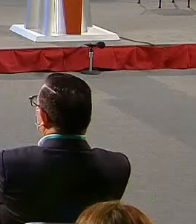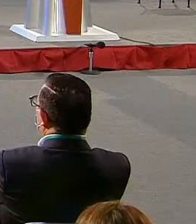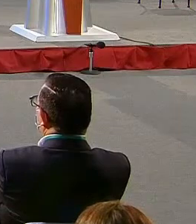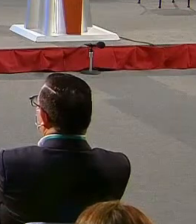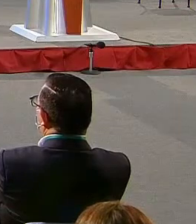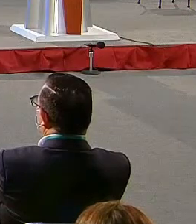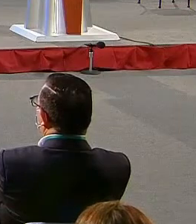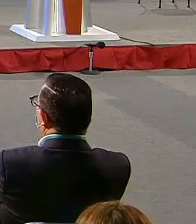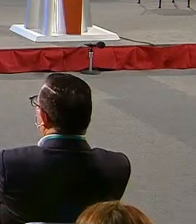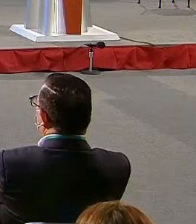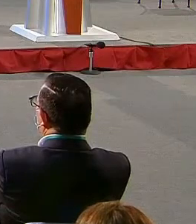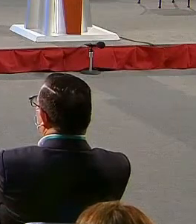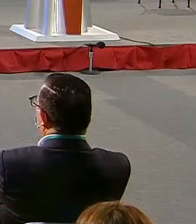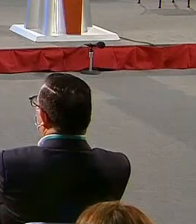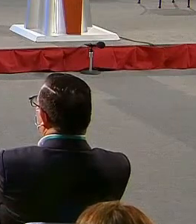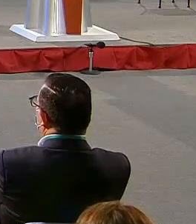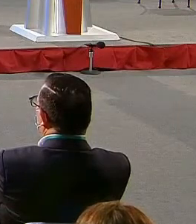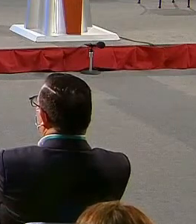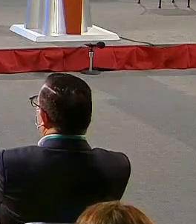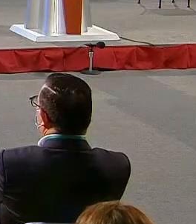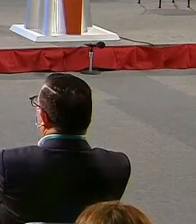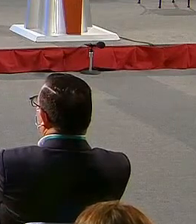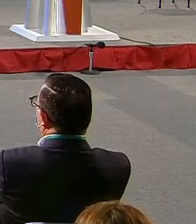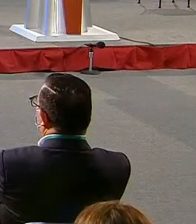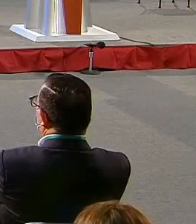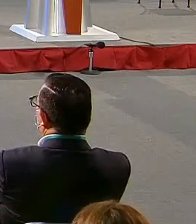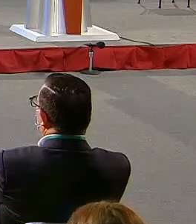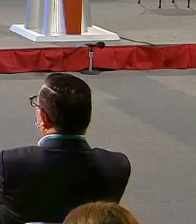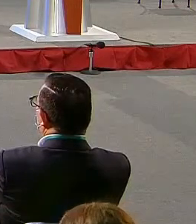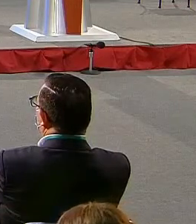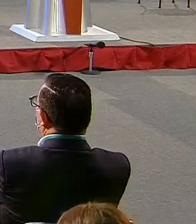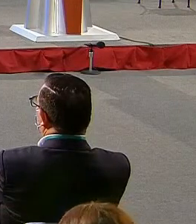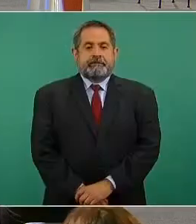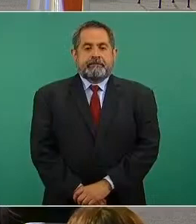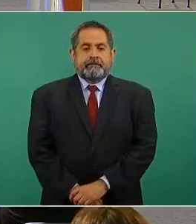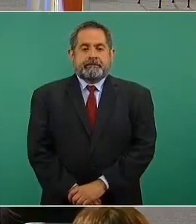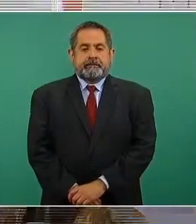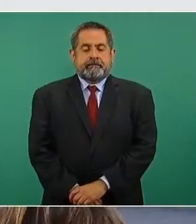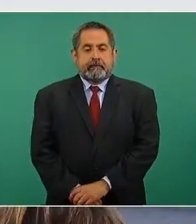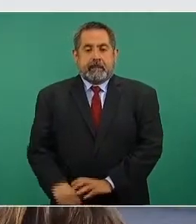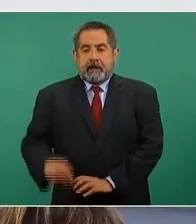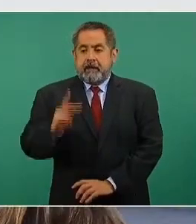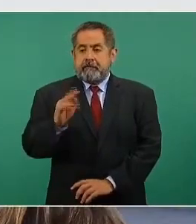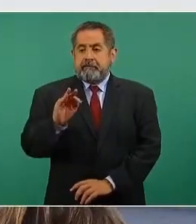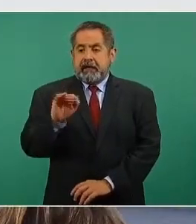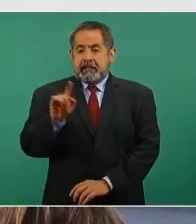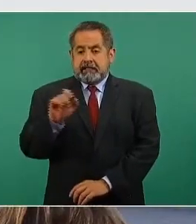Siguientes envíos, entre el 30 y 31 recibiremos esta cifra de Pfizer,